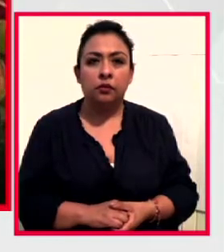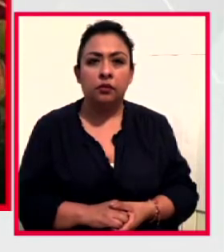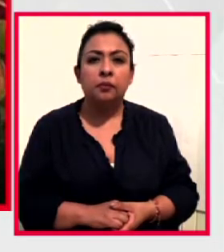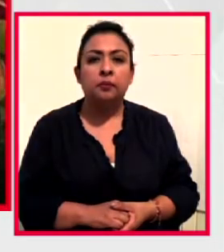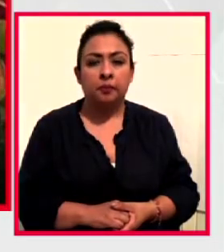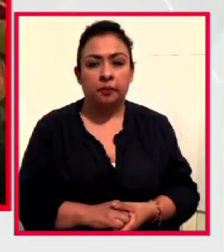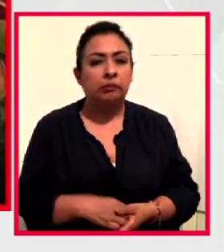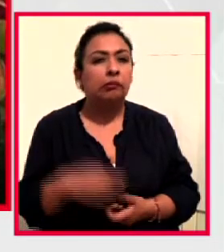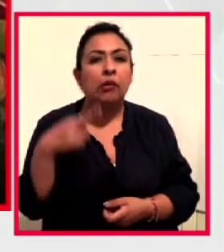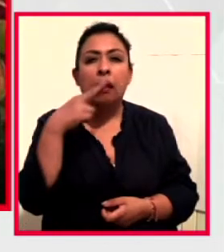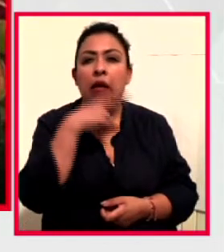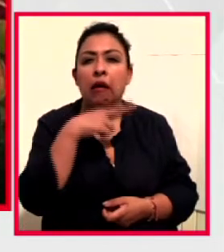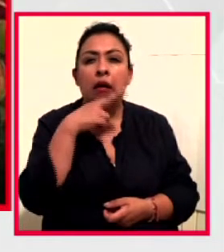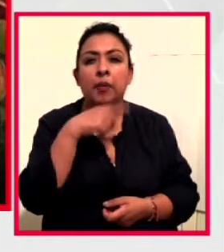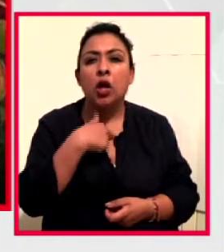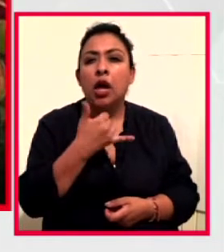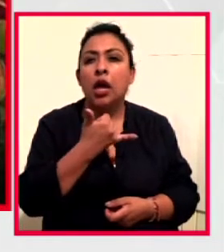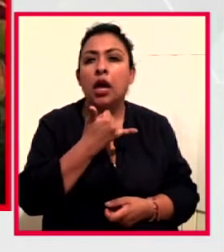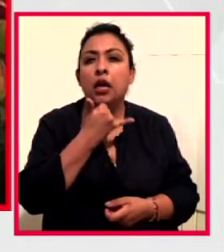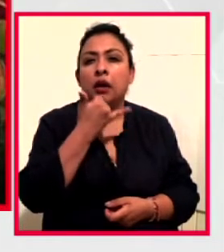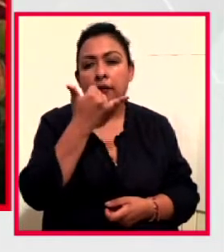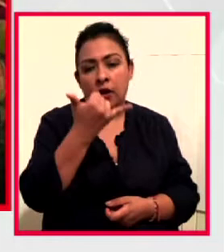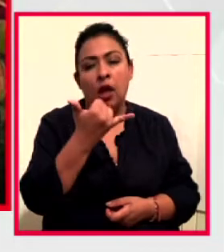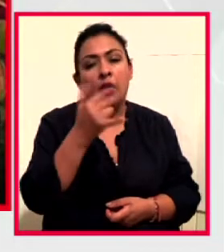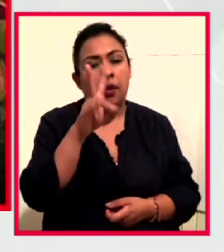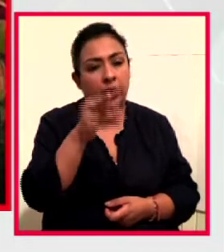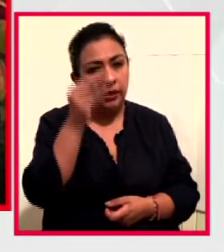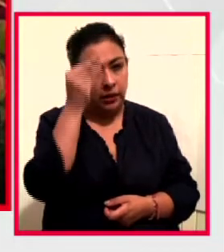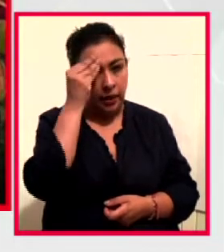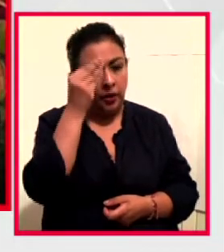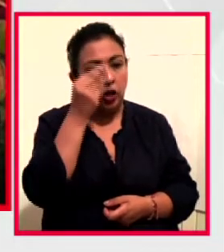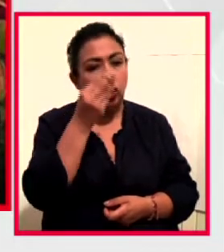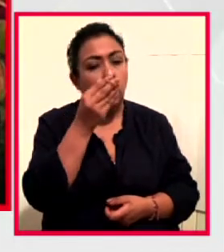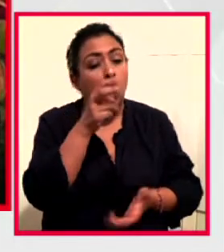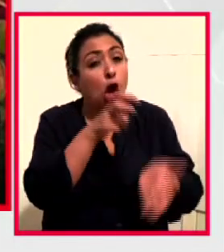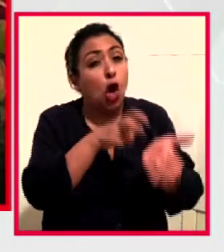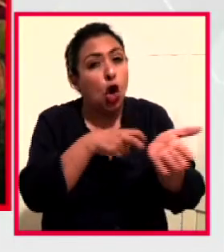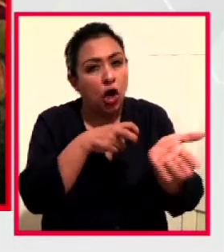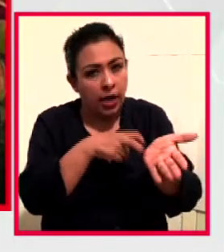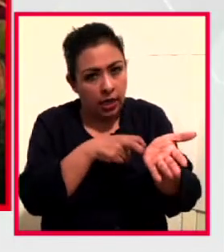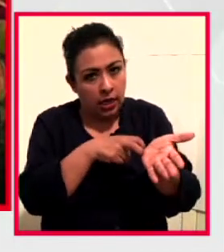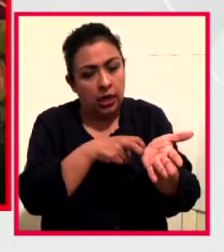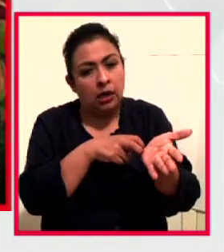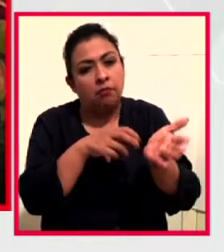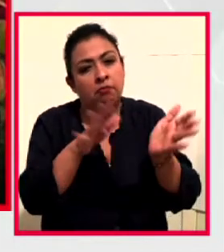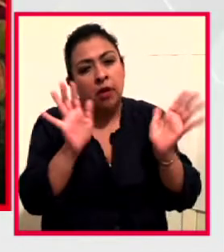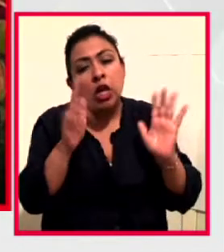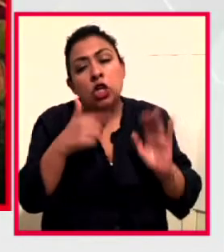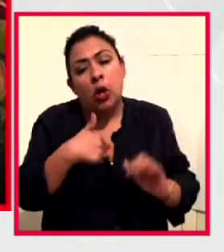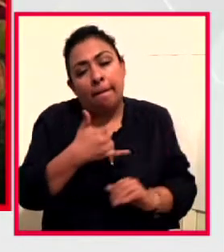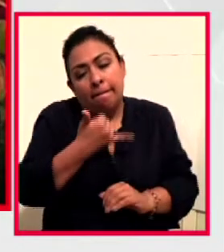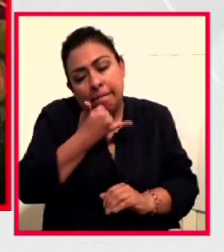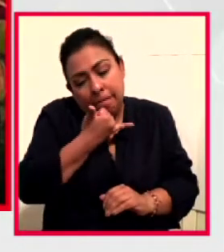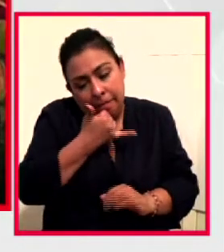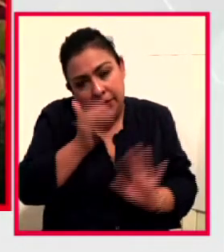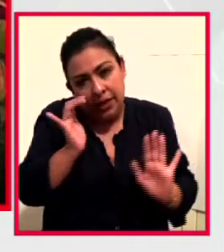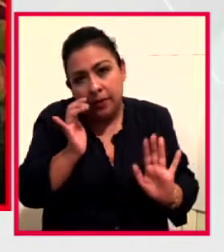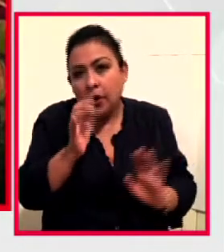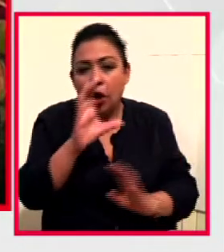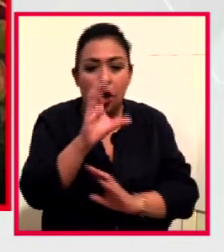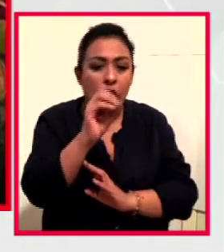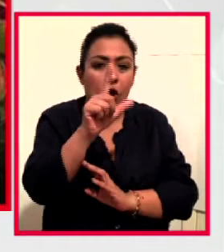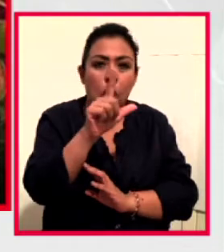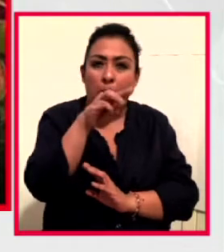Rapidísimo, una fe de ratas. Dicen que es de sabios rectificar y equivocarse es de burros, pero ni modo, ya me equivoqué. No es el Colmex, es el